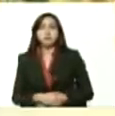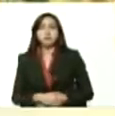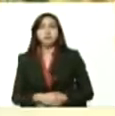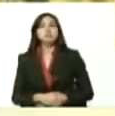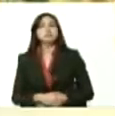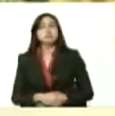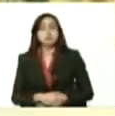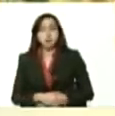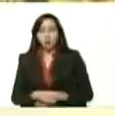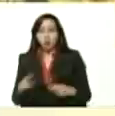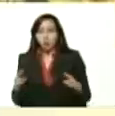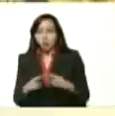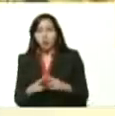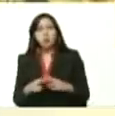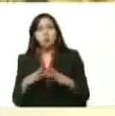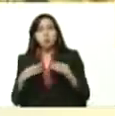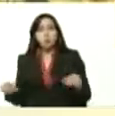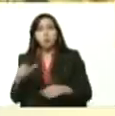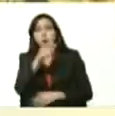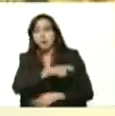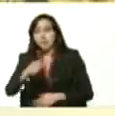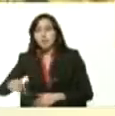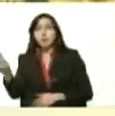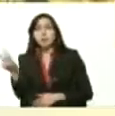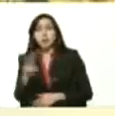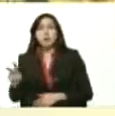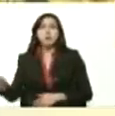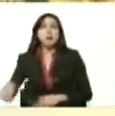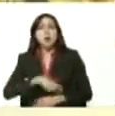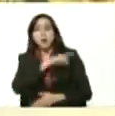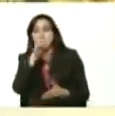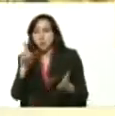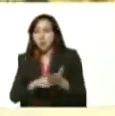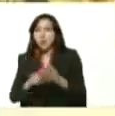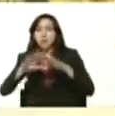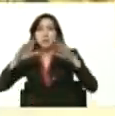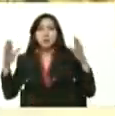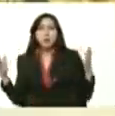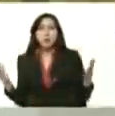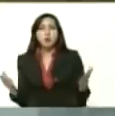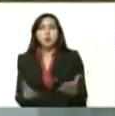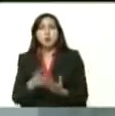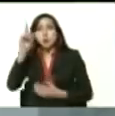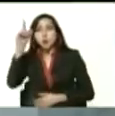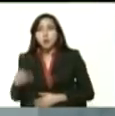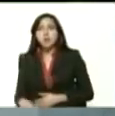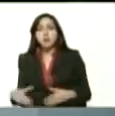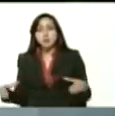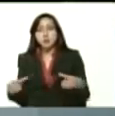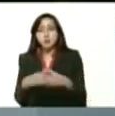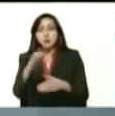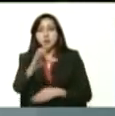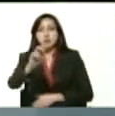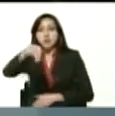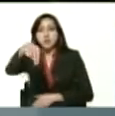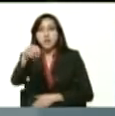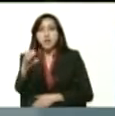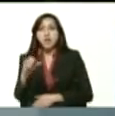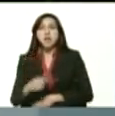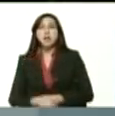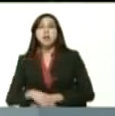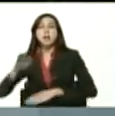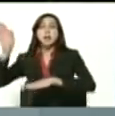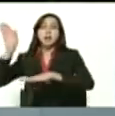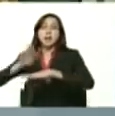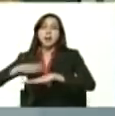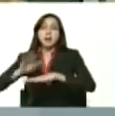reconocido por todo un país y por el mundo entero y el consejo nacional electoral dictando pautas ha convocado a